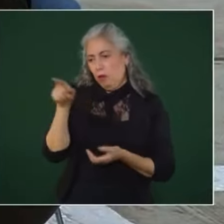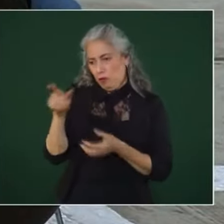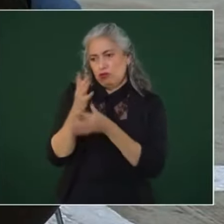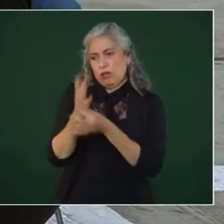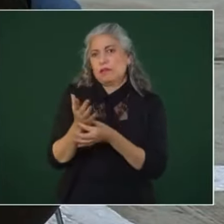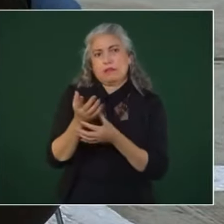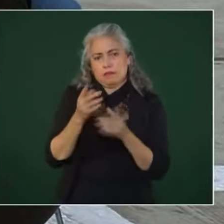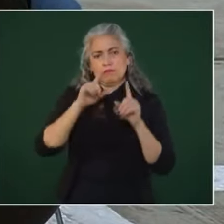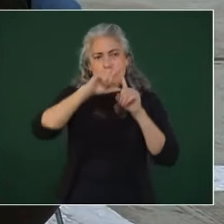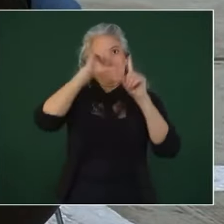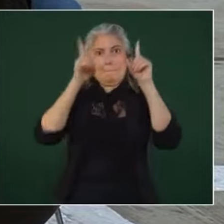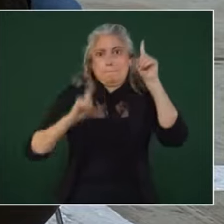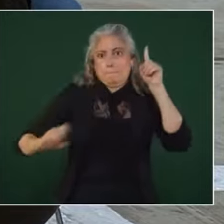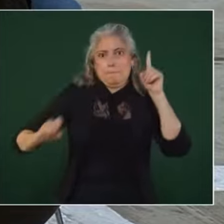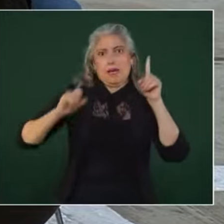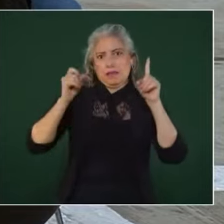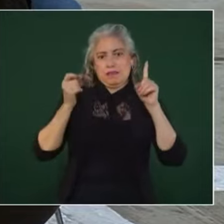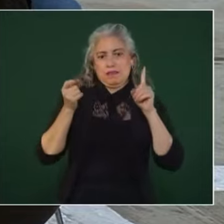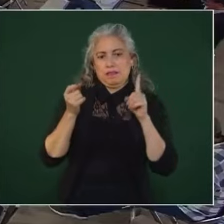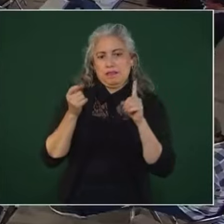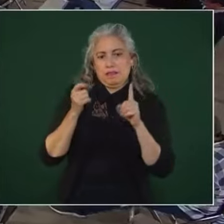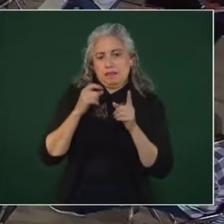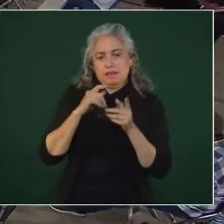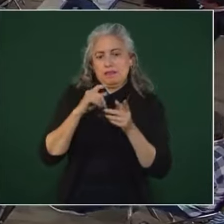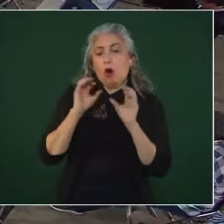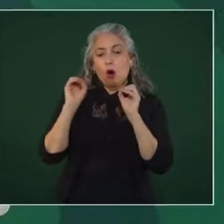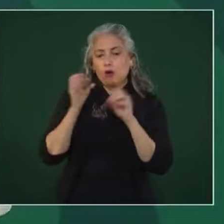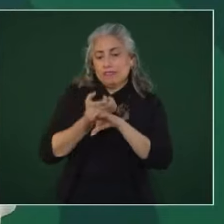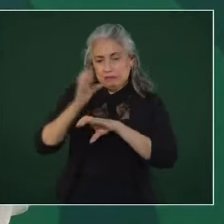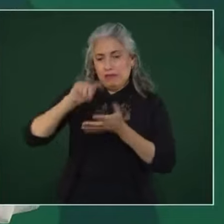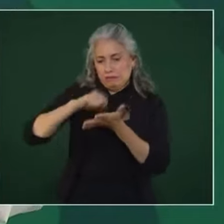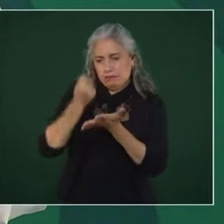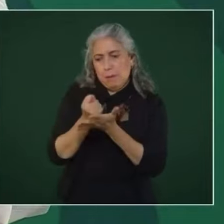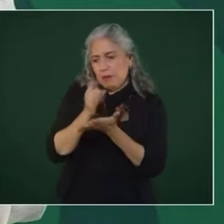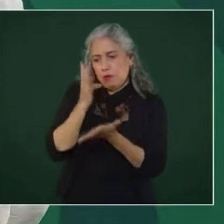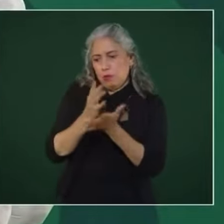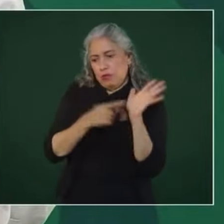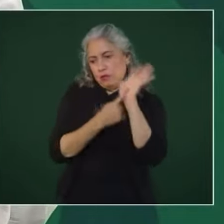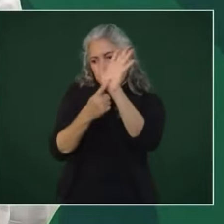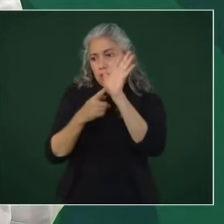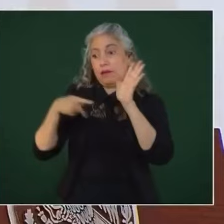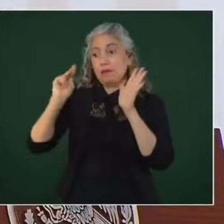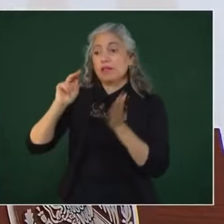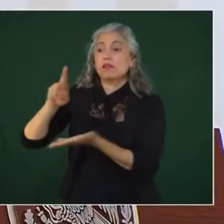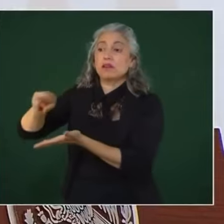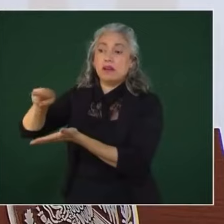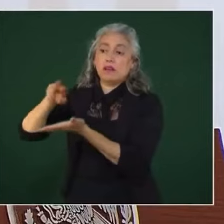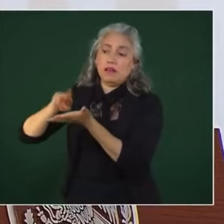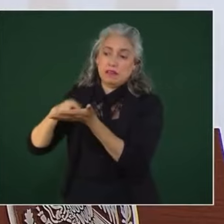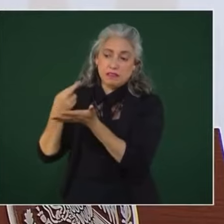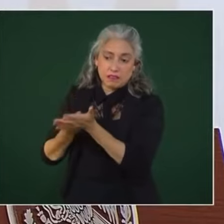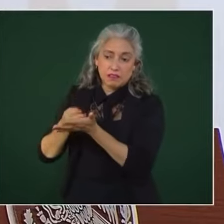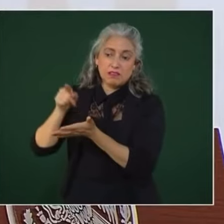del Estado está tranquilo. El problema es Reynosa y Río Bravo. No, sí, pero de todas maneras la